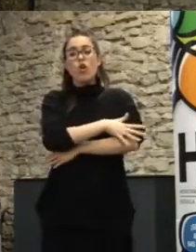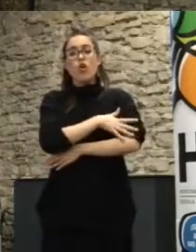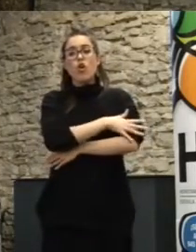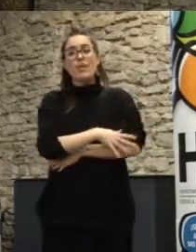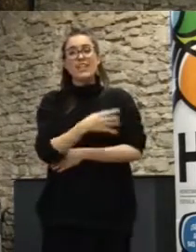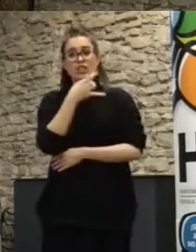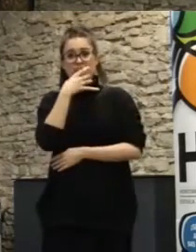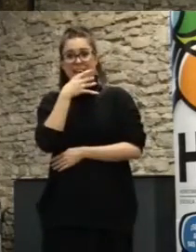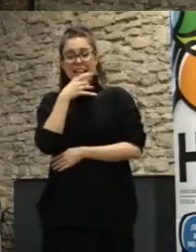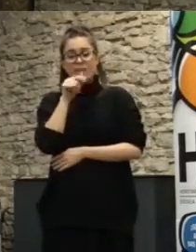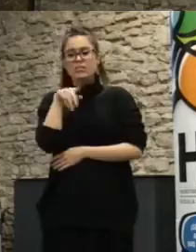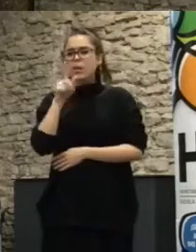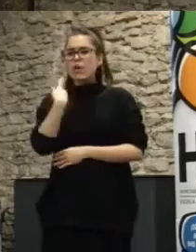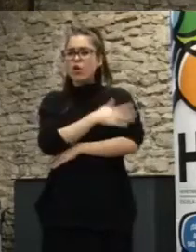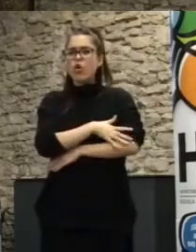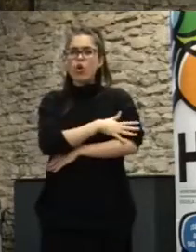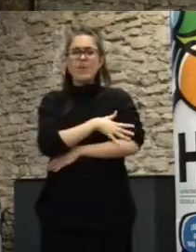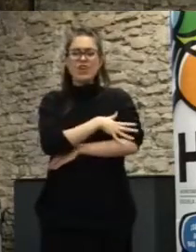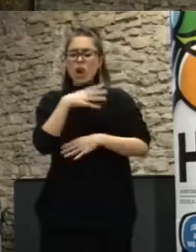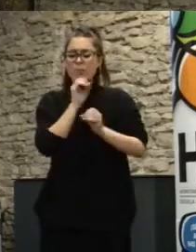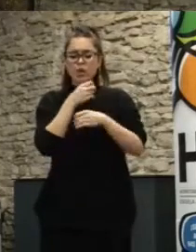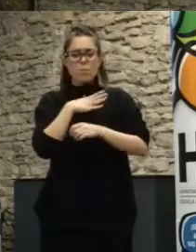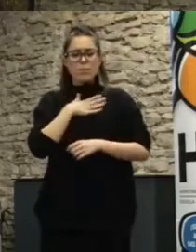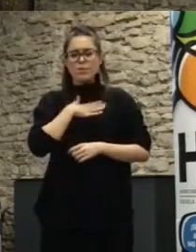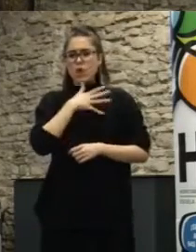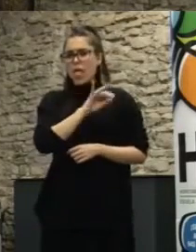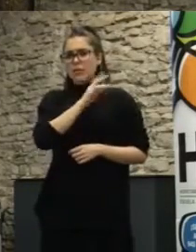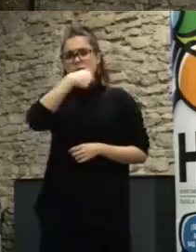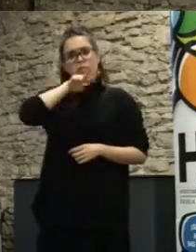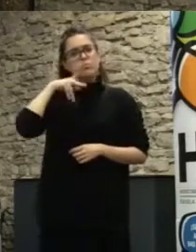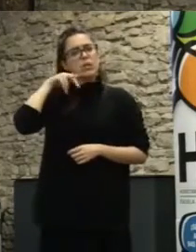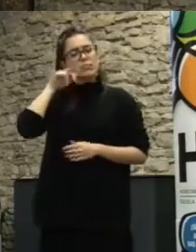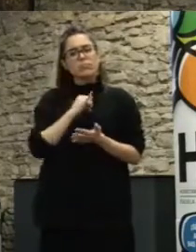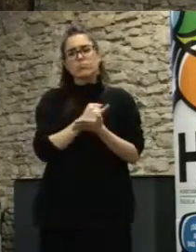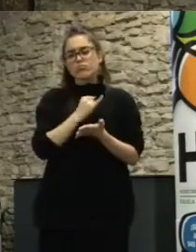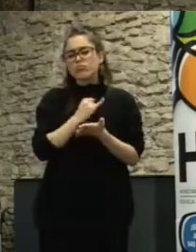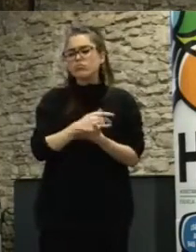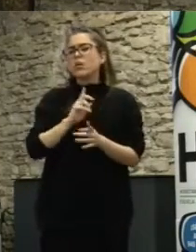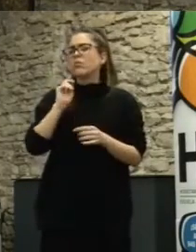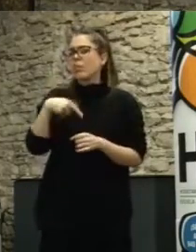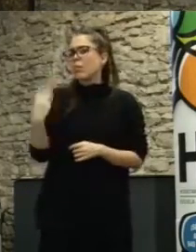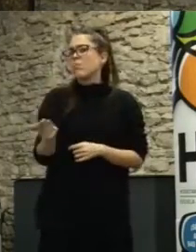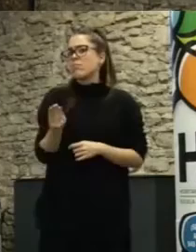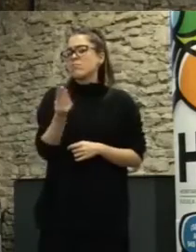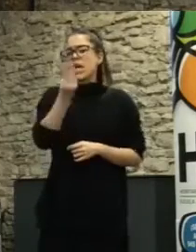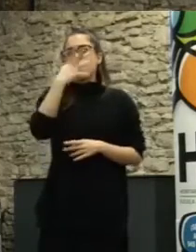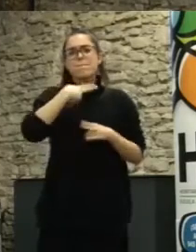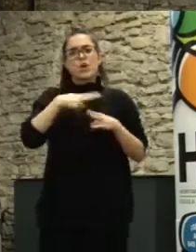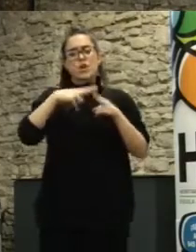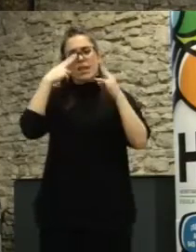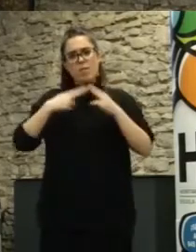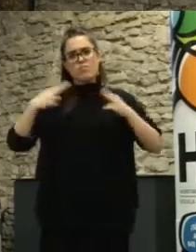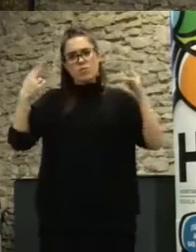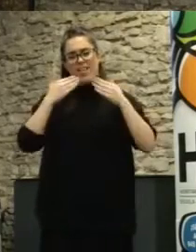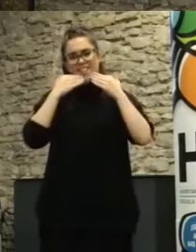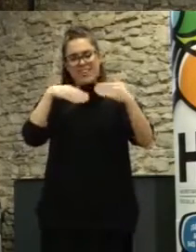nación tiene su propio laboratorio y que sistemáticamente está experimentando y está mejorando las políticas públicas con